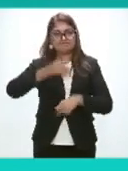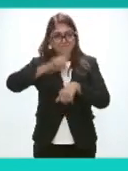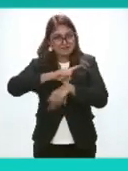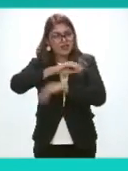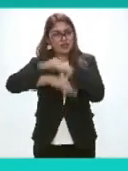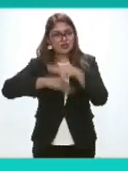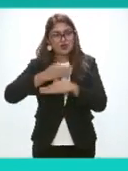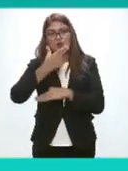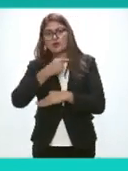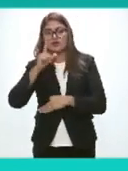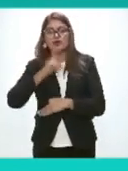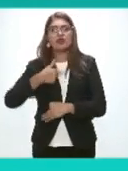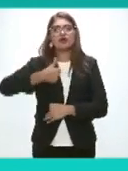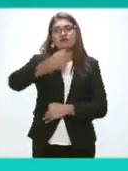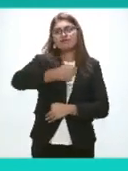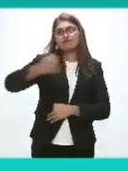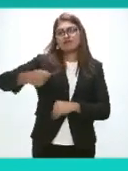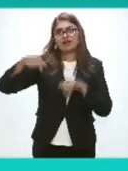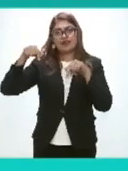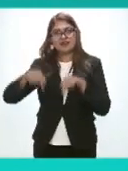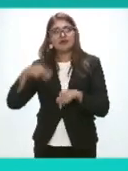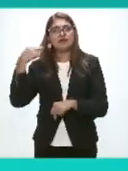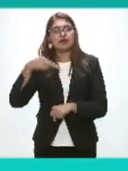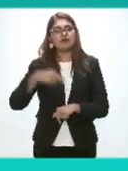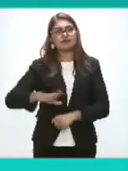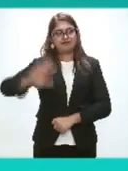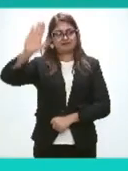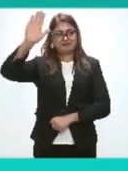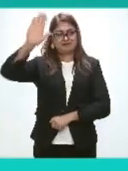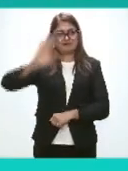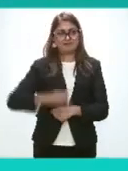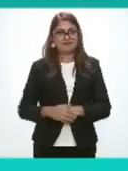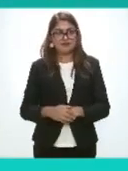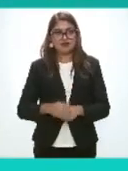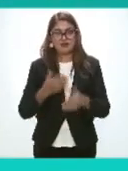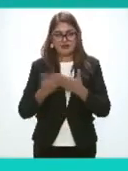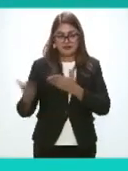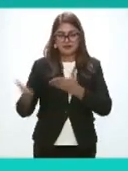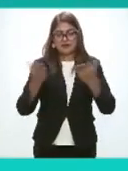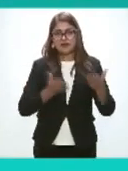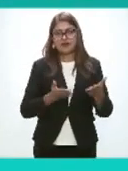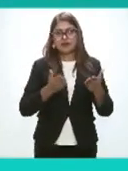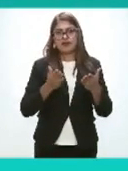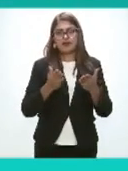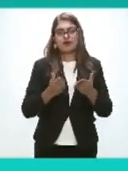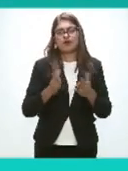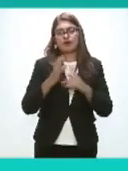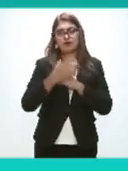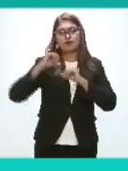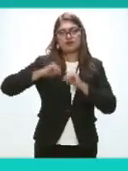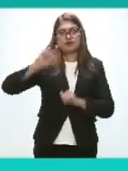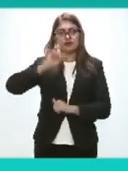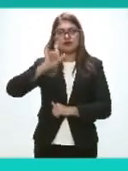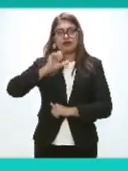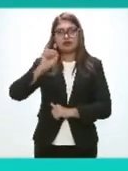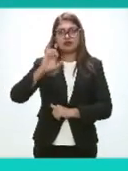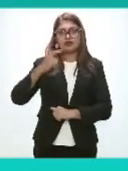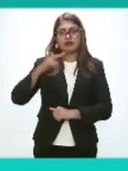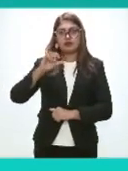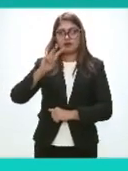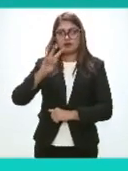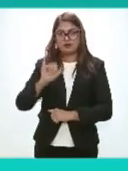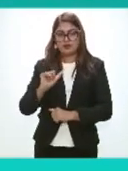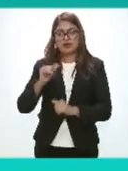a todos Saludos Desde Veracruz Gracias Comisionada María Gilda Segovia Del Instituto De Yucatán